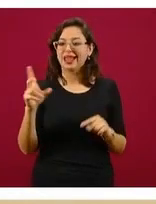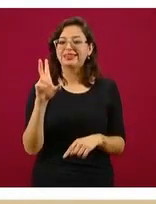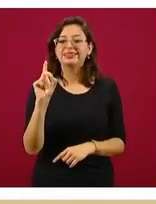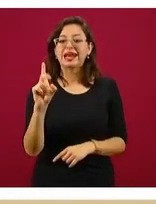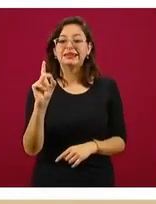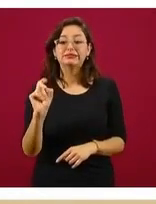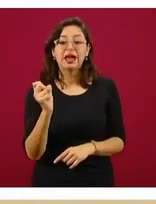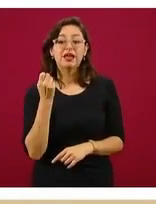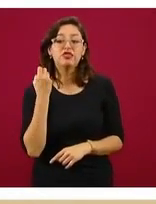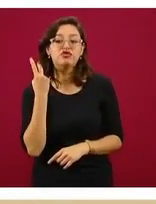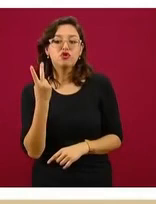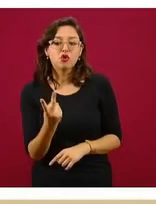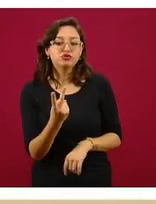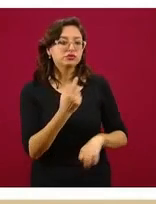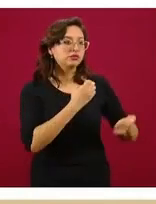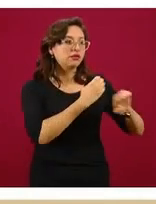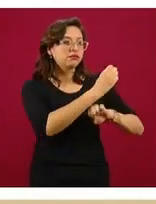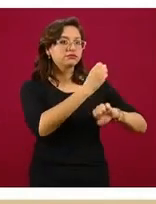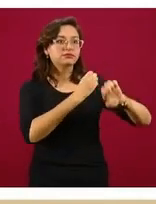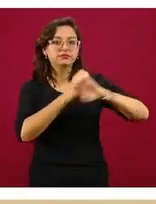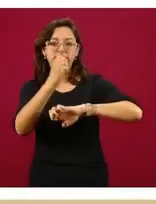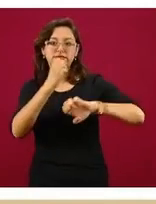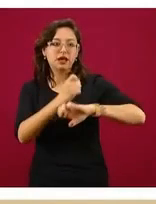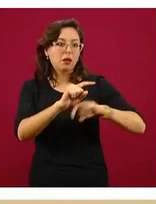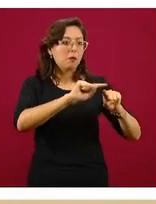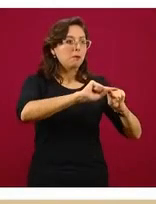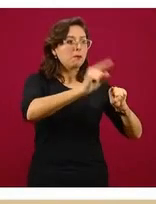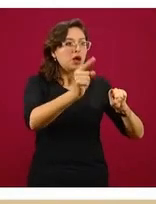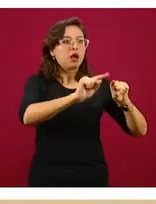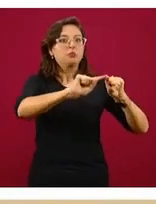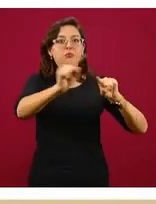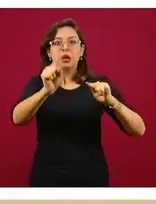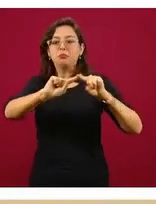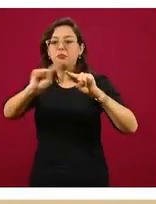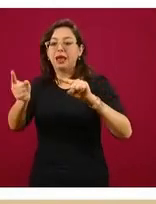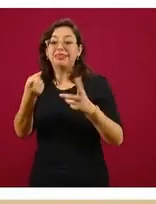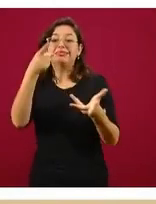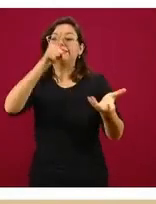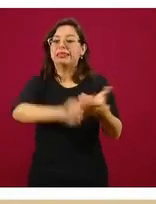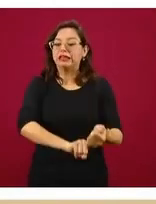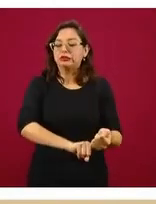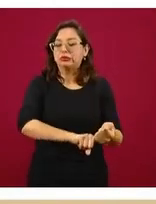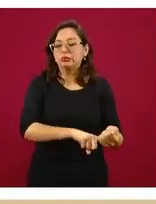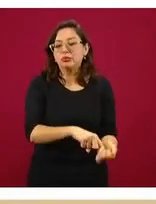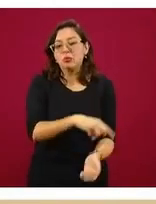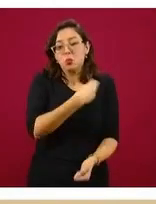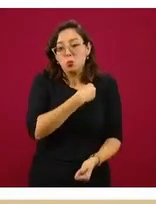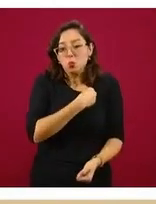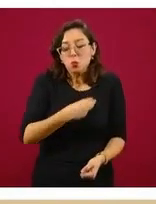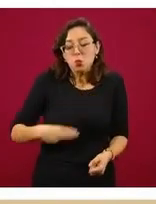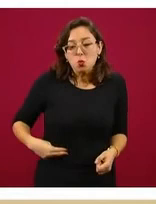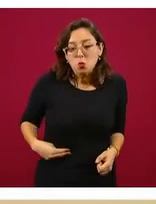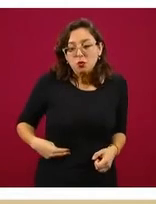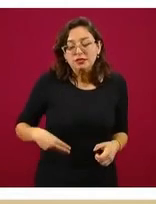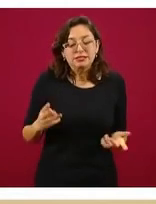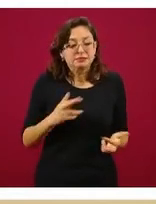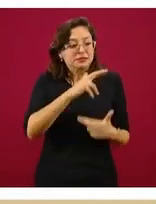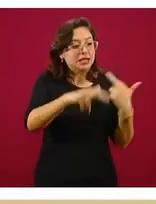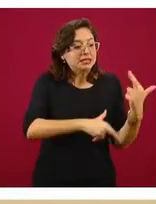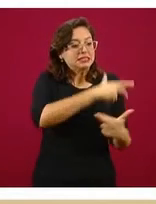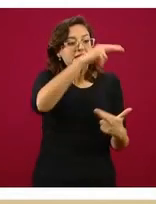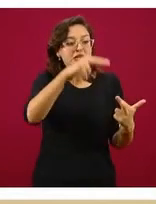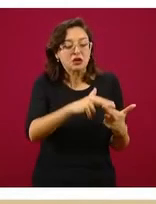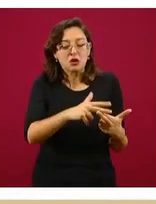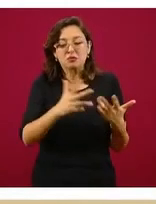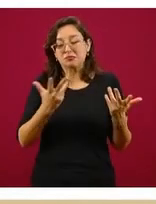estatales, que a su vez se componen de diversas, potencialmente regionales,